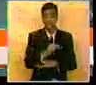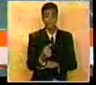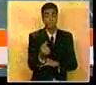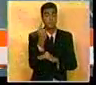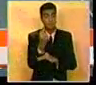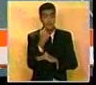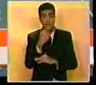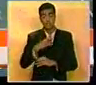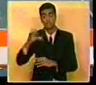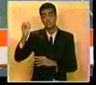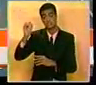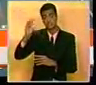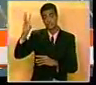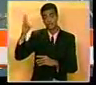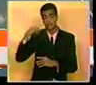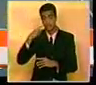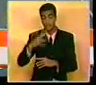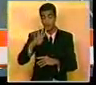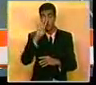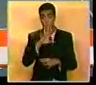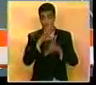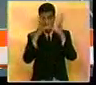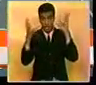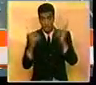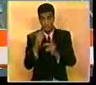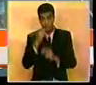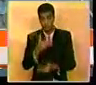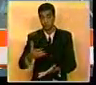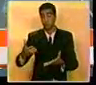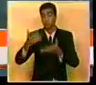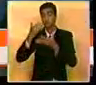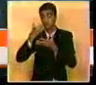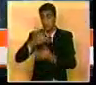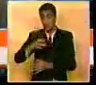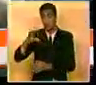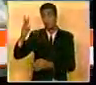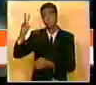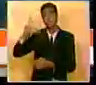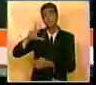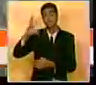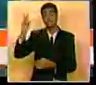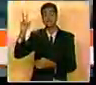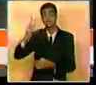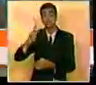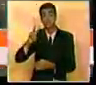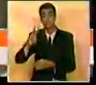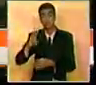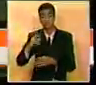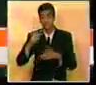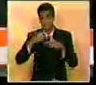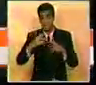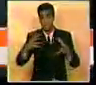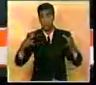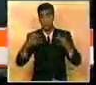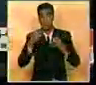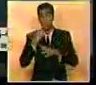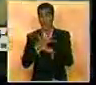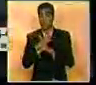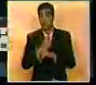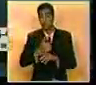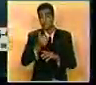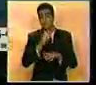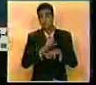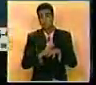set por 0-6, en la número 4 del mundo, terminó venciendo Jantukova por 6-3 y 6-2, en un duelo que se extendió por